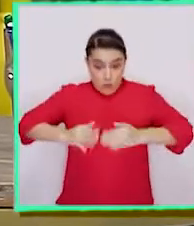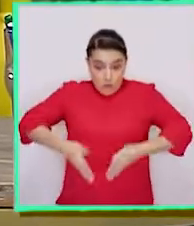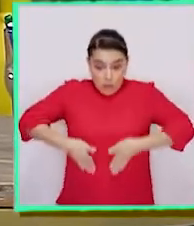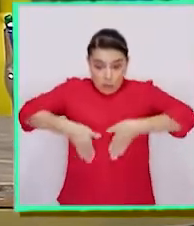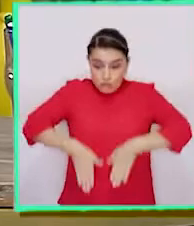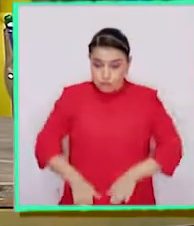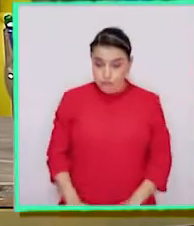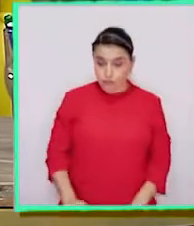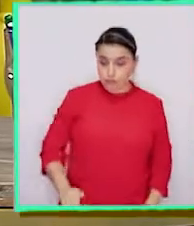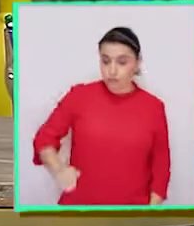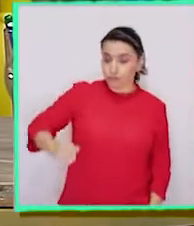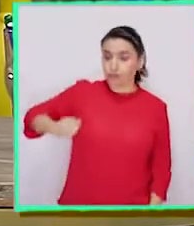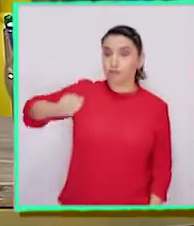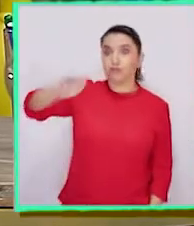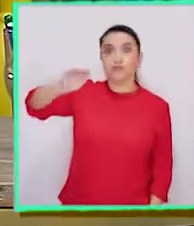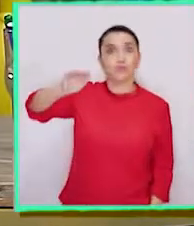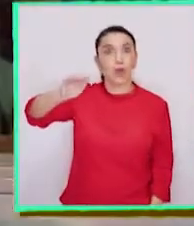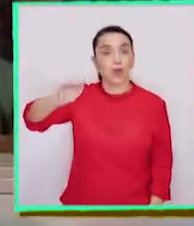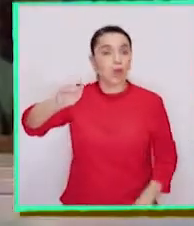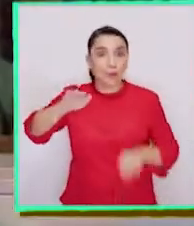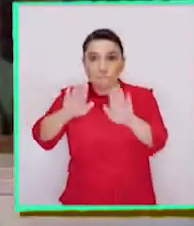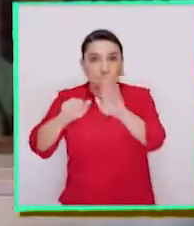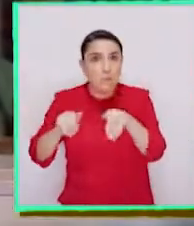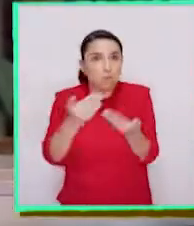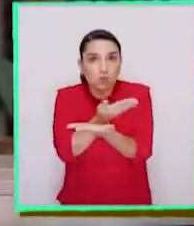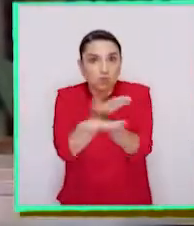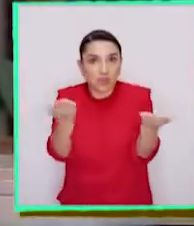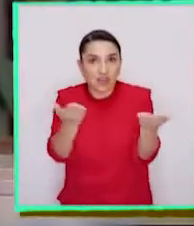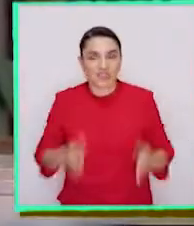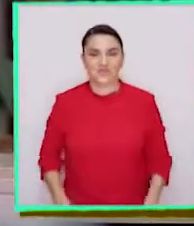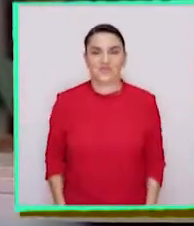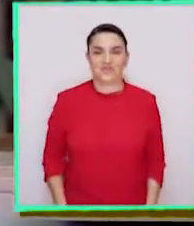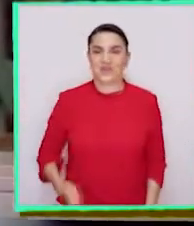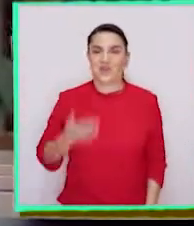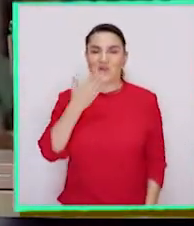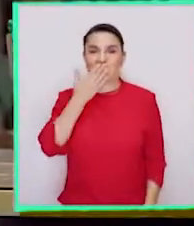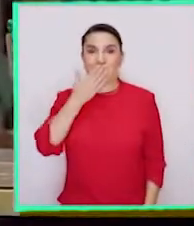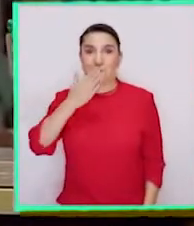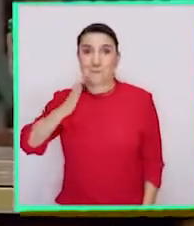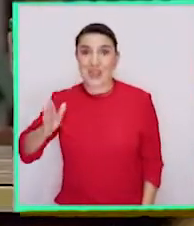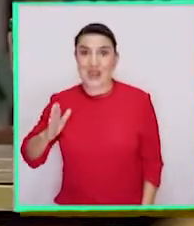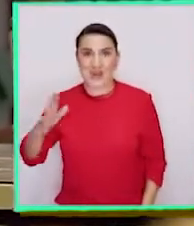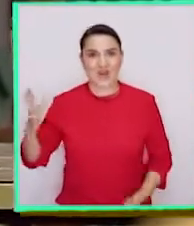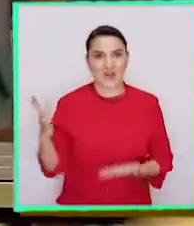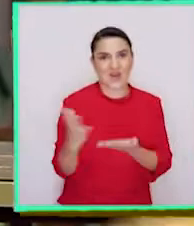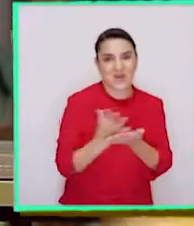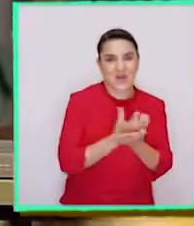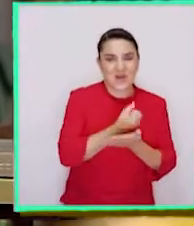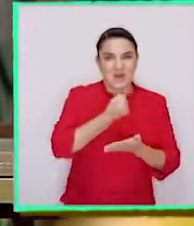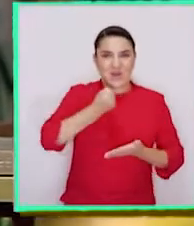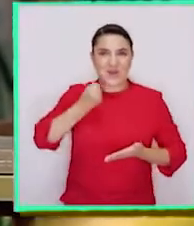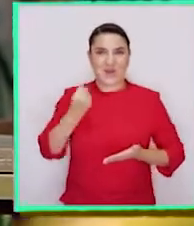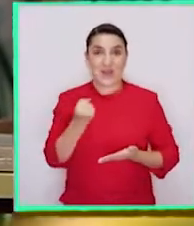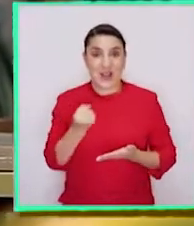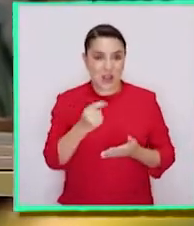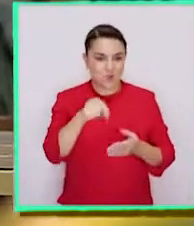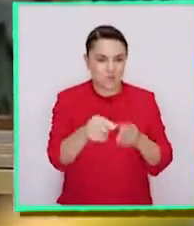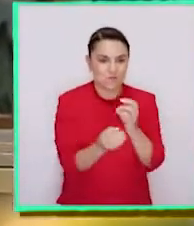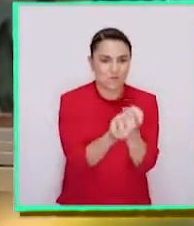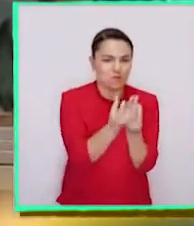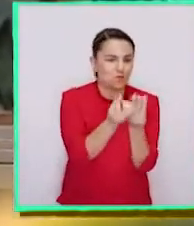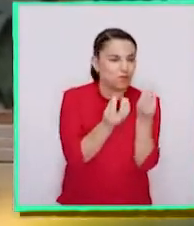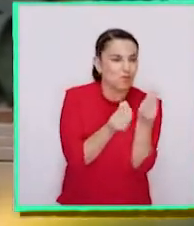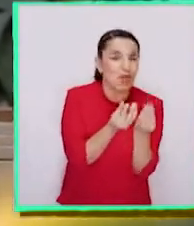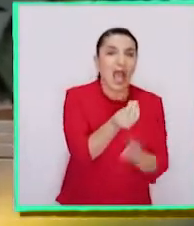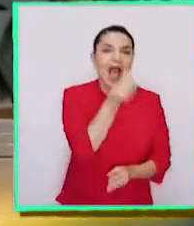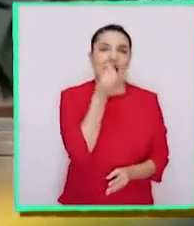un niño o niña como ustedes. Y lo mejor de todo es que logramos obtener un alimento